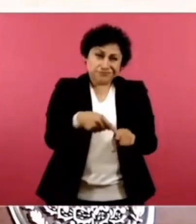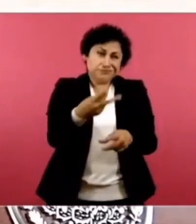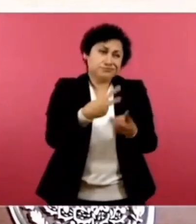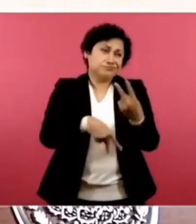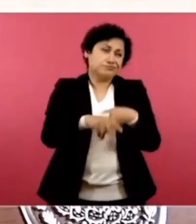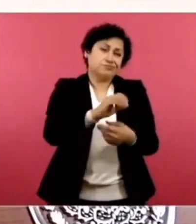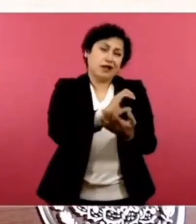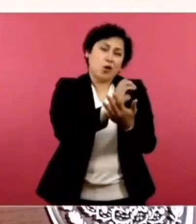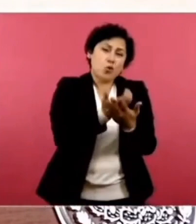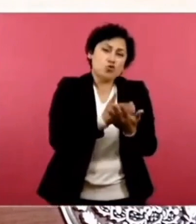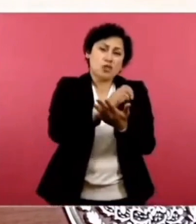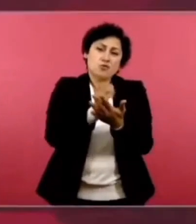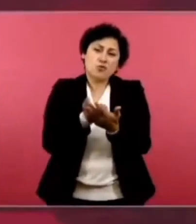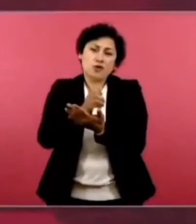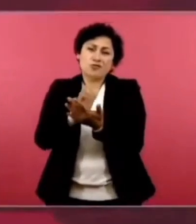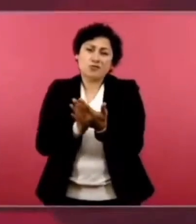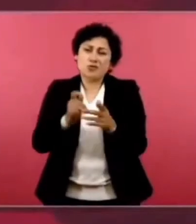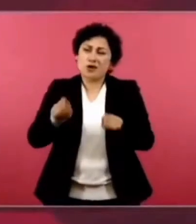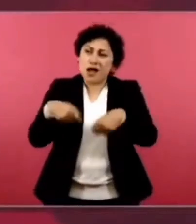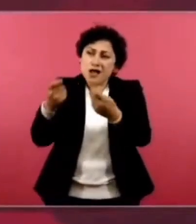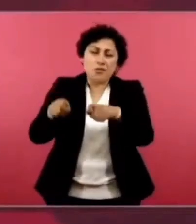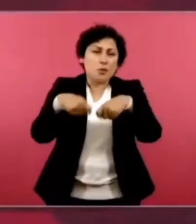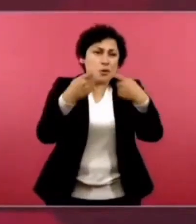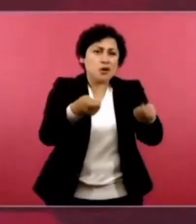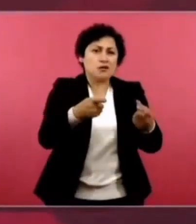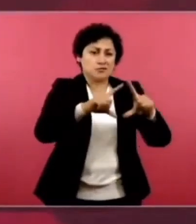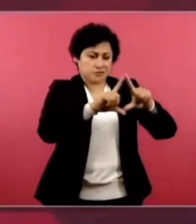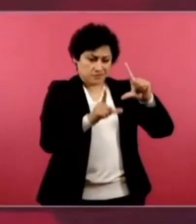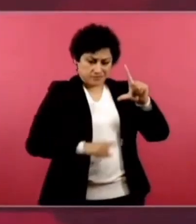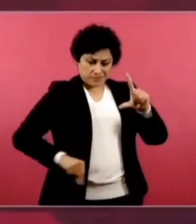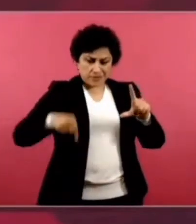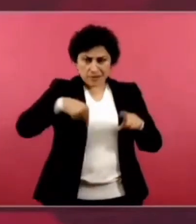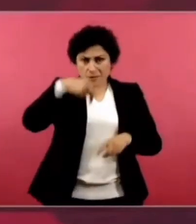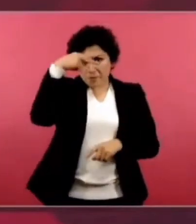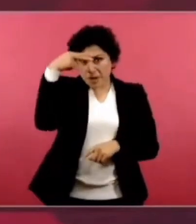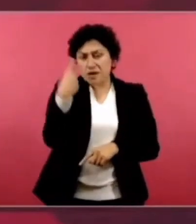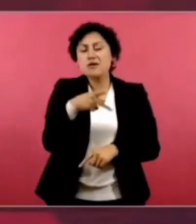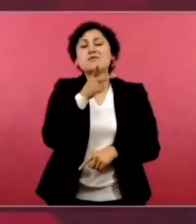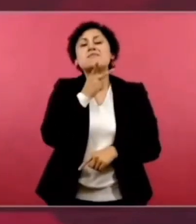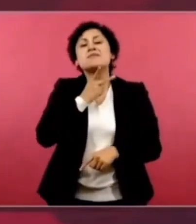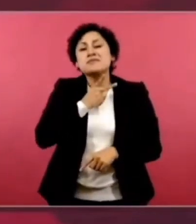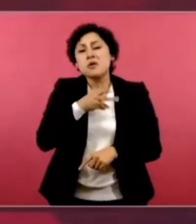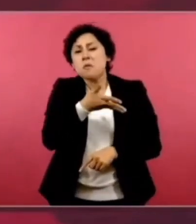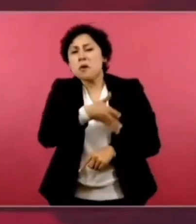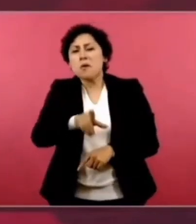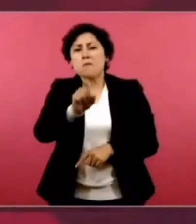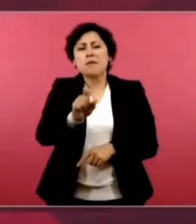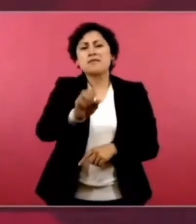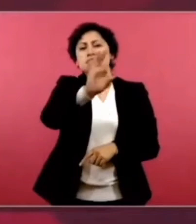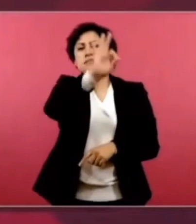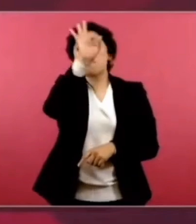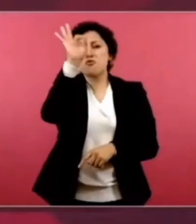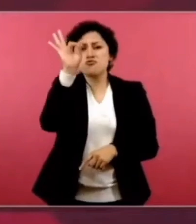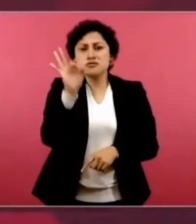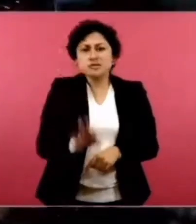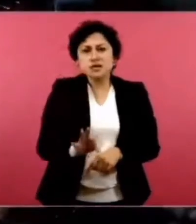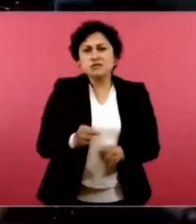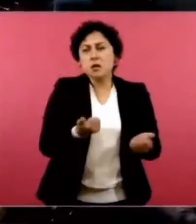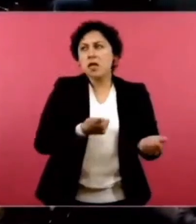de todo el potencial petrolero. Entregaron 110 contratos